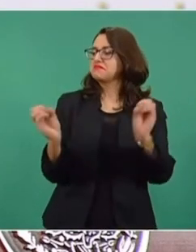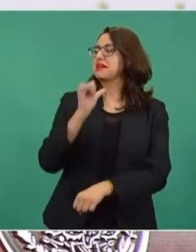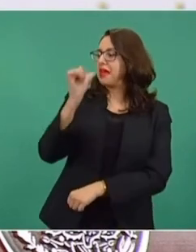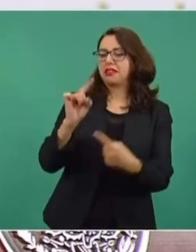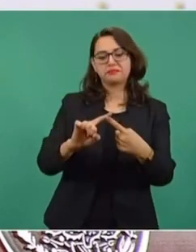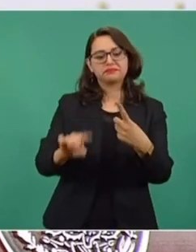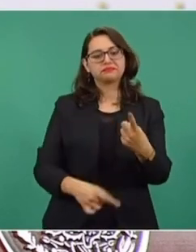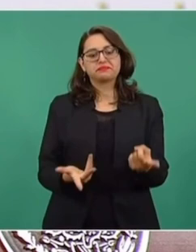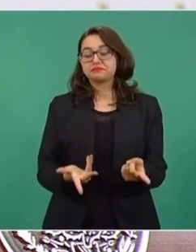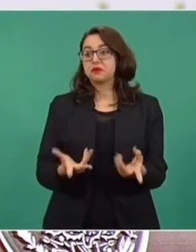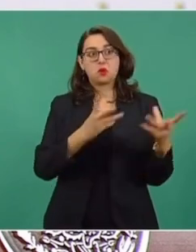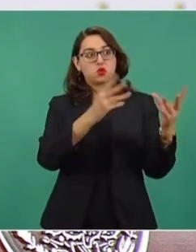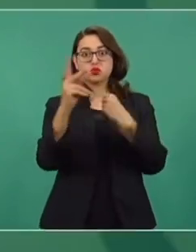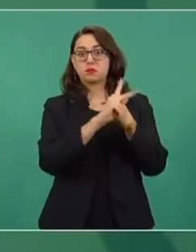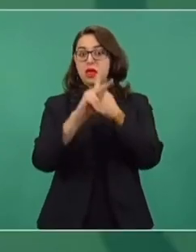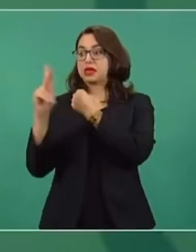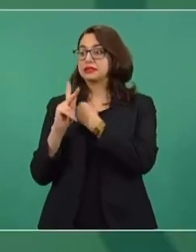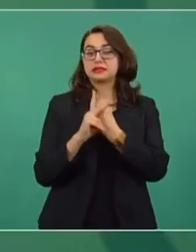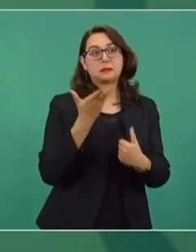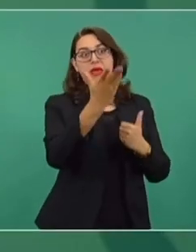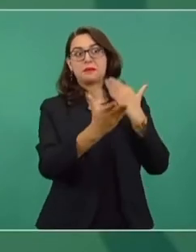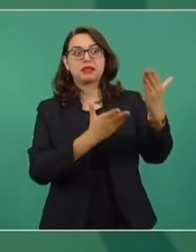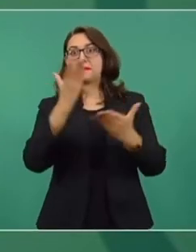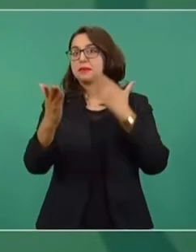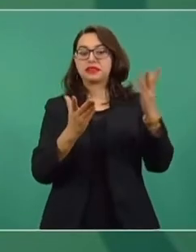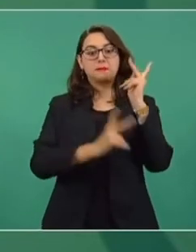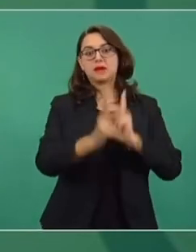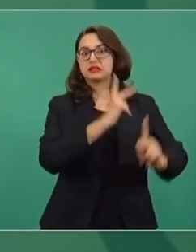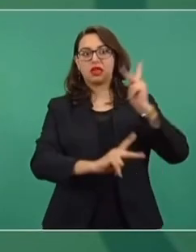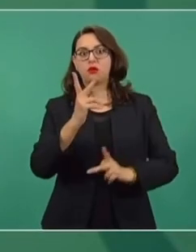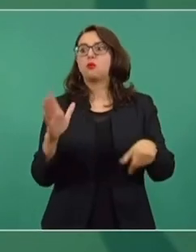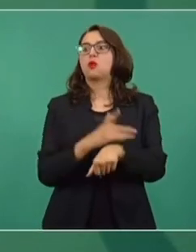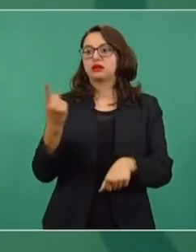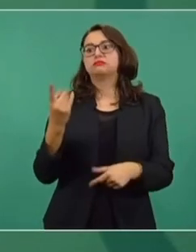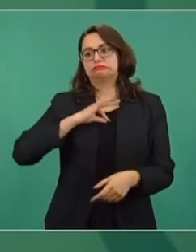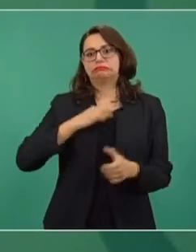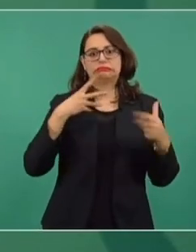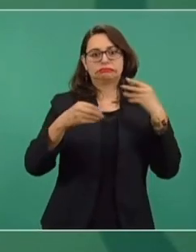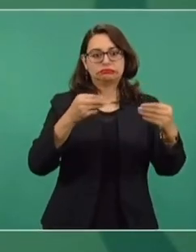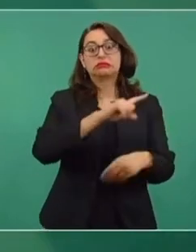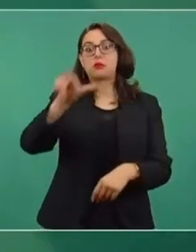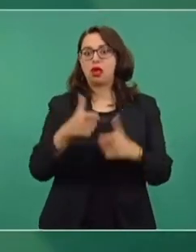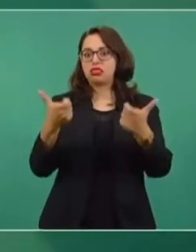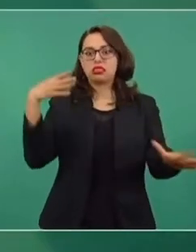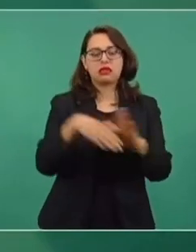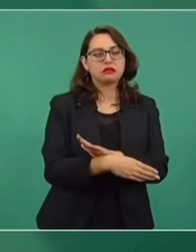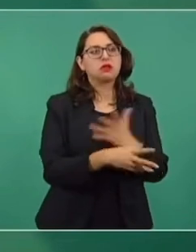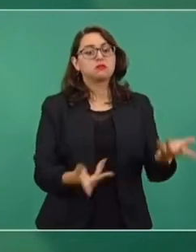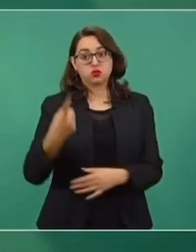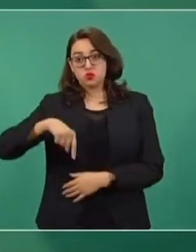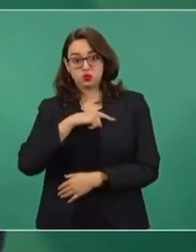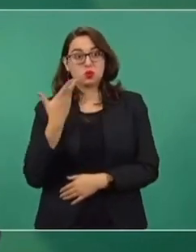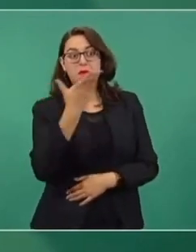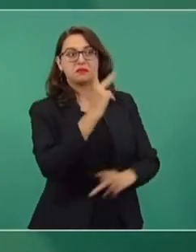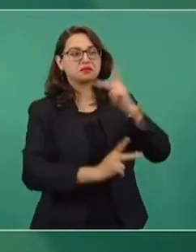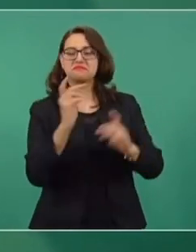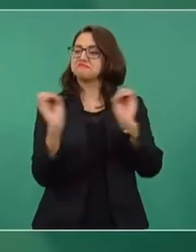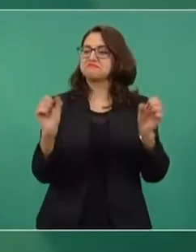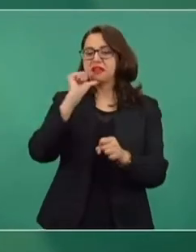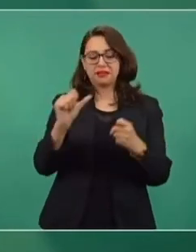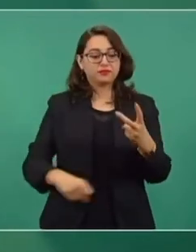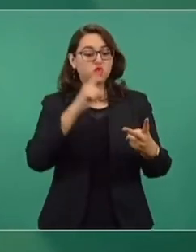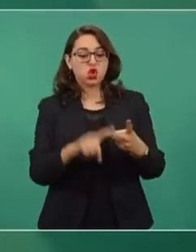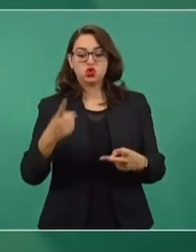después de la pandemia o para enfrentar la crisis económica que auspició la pandemia. Nos estamos recuperando más pronto que otros países.